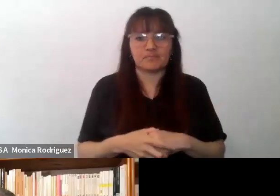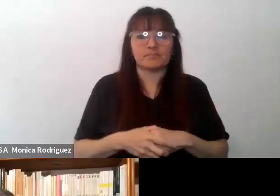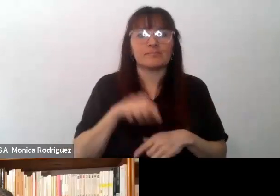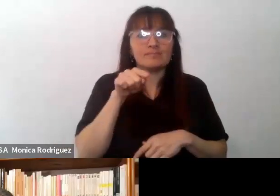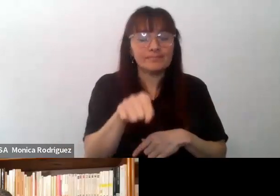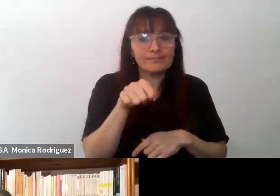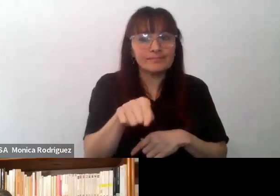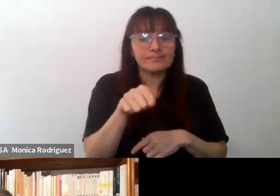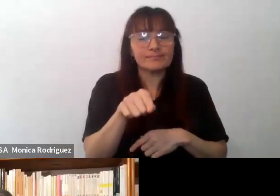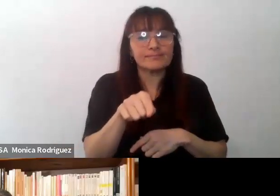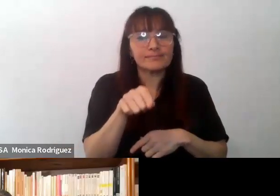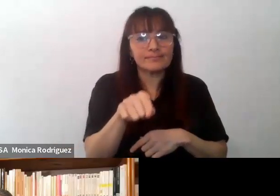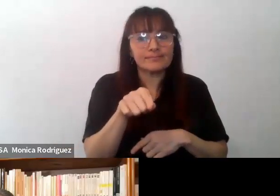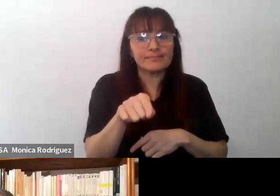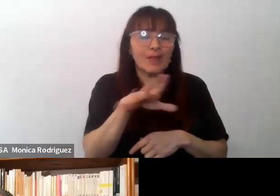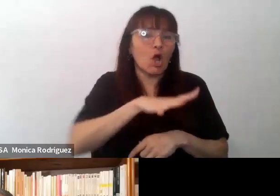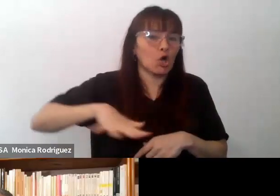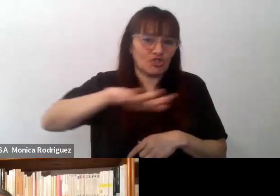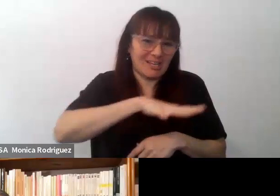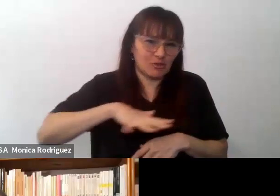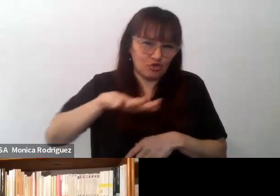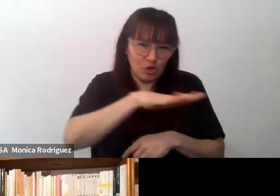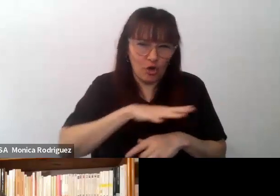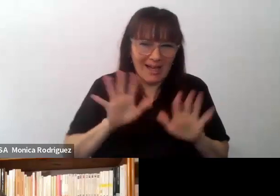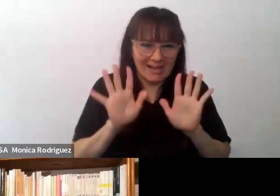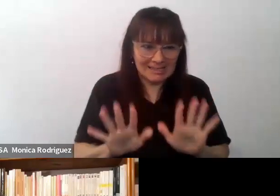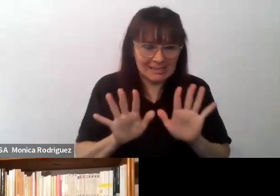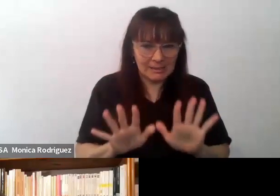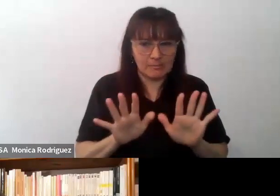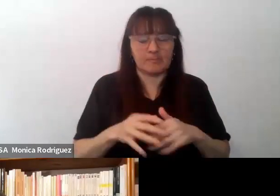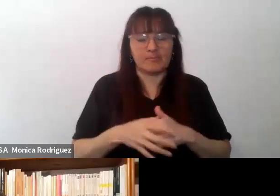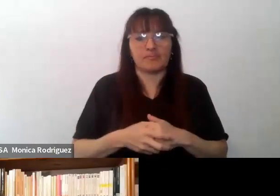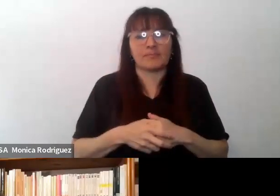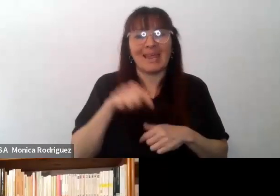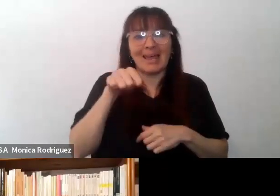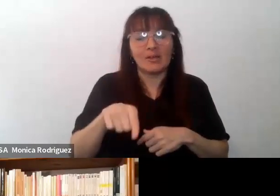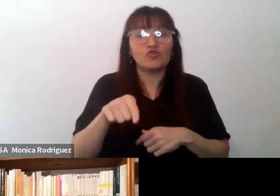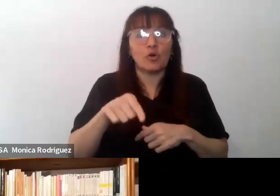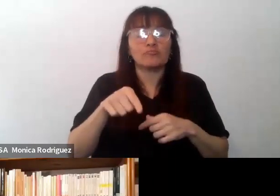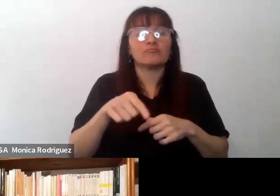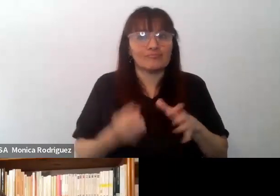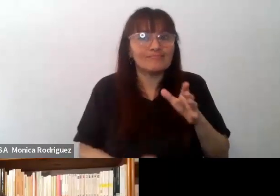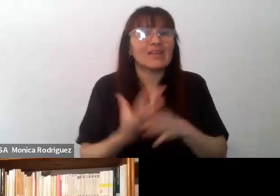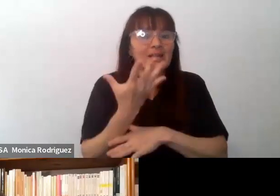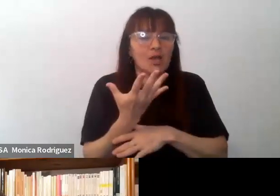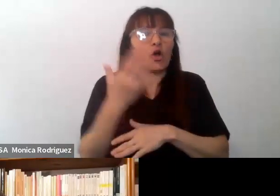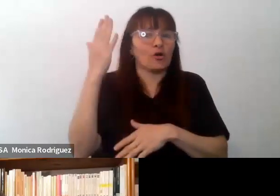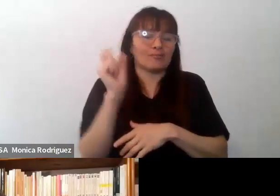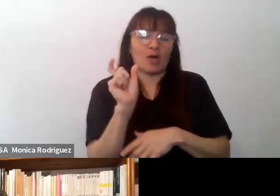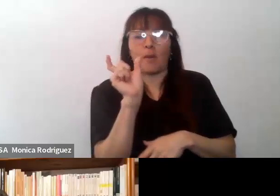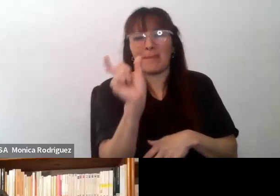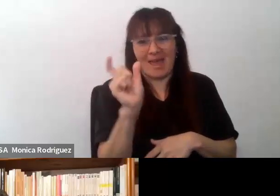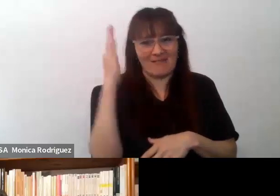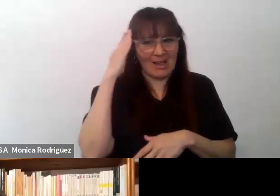Esto es rápidamente el contexto que dio nacimiento si quieren a la interculturalidad.